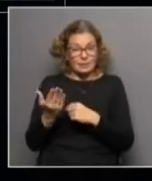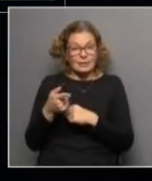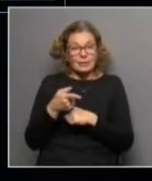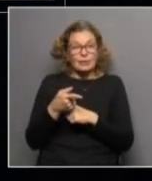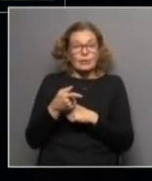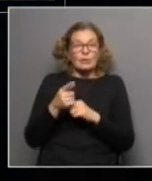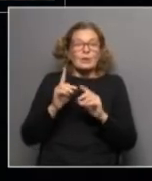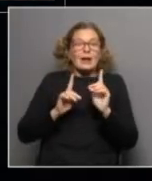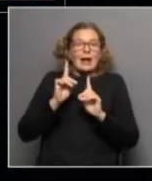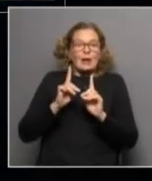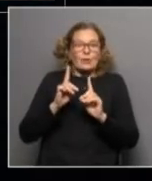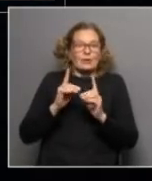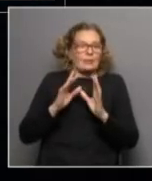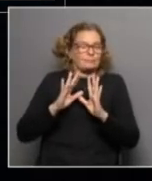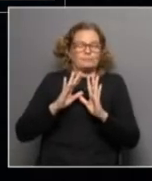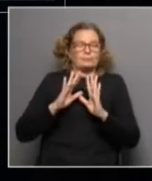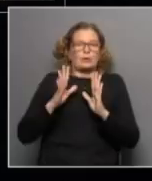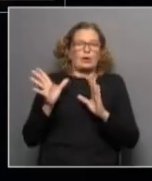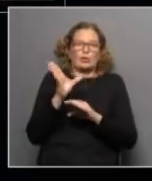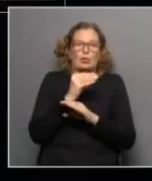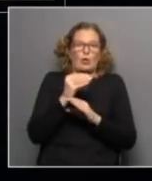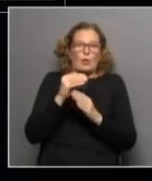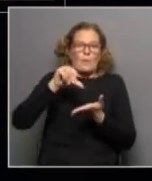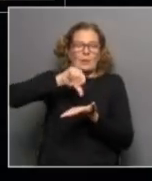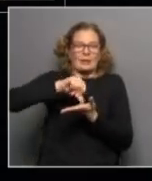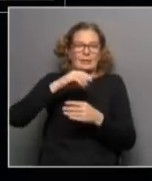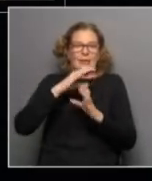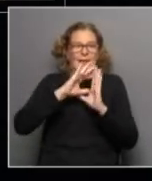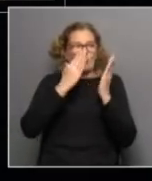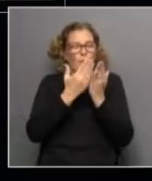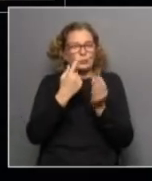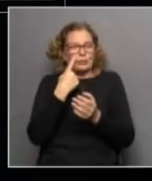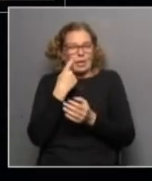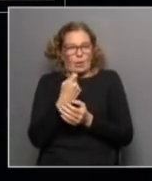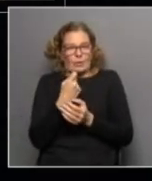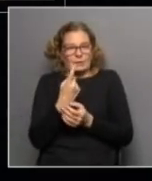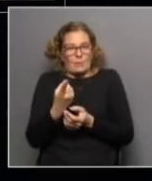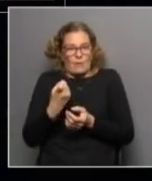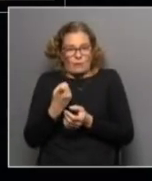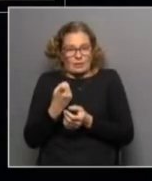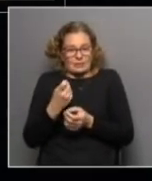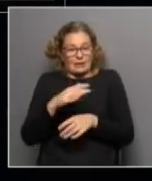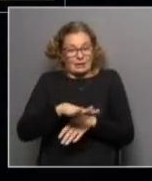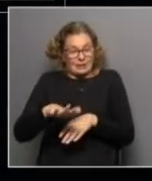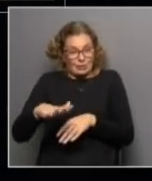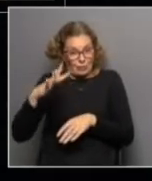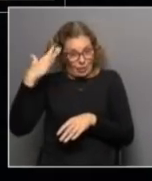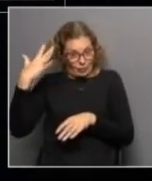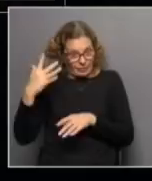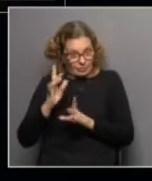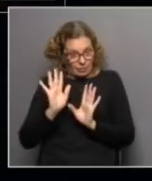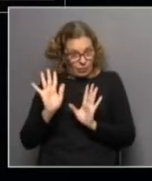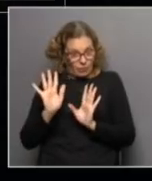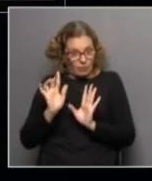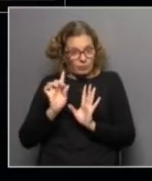maneras, no es algo que sea universal. No todos los países del mundo la pobreza se ve reflejada de forma más fuerte en niños, niñas y adolescentes. Eso